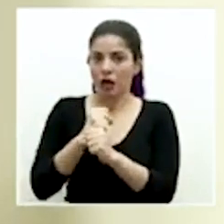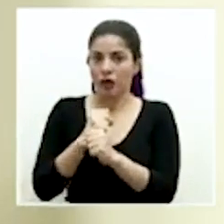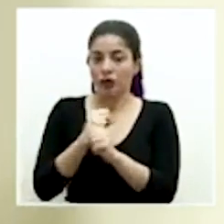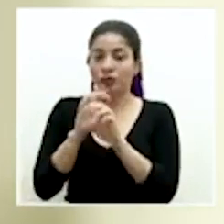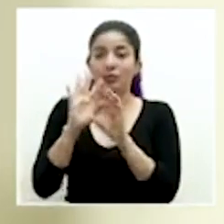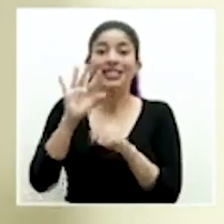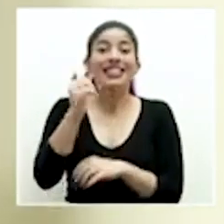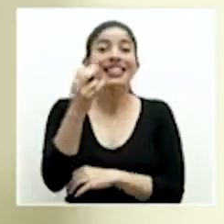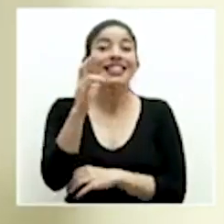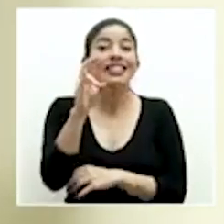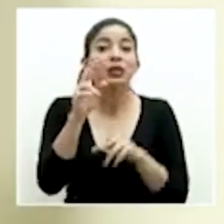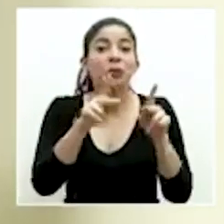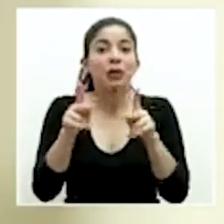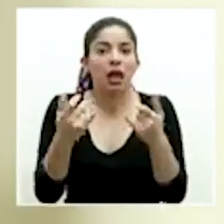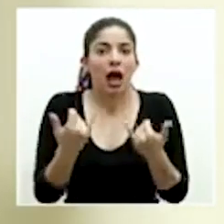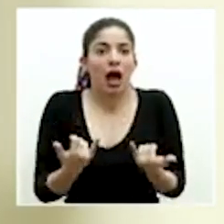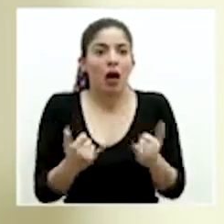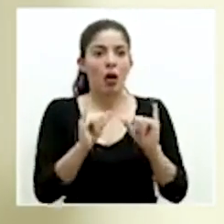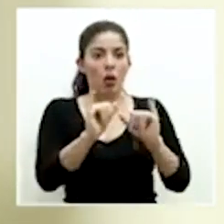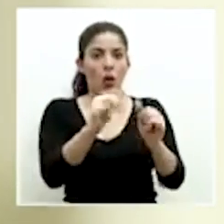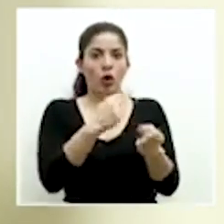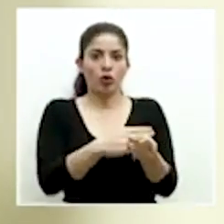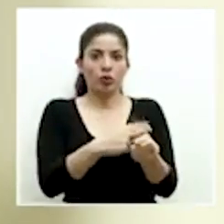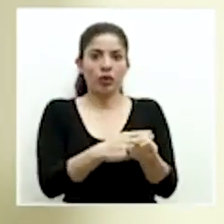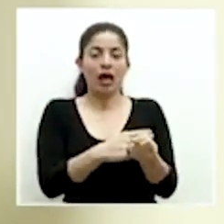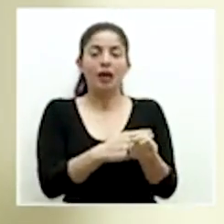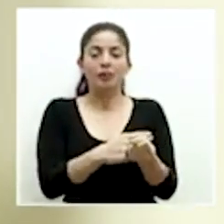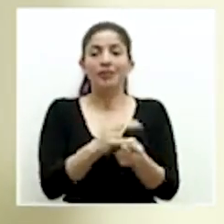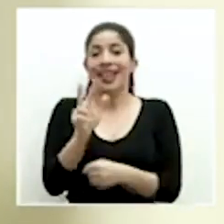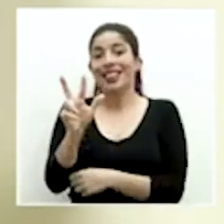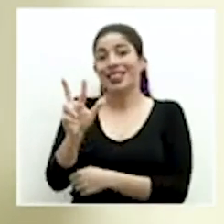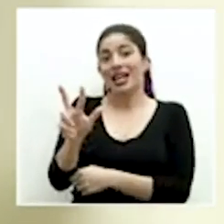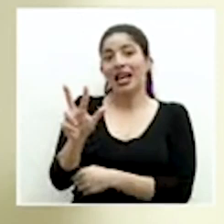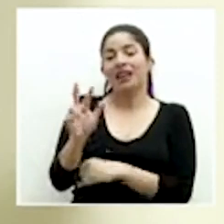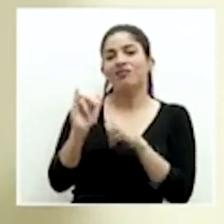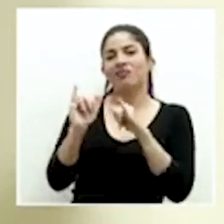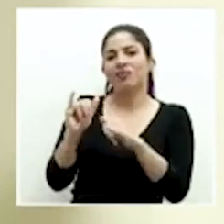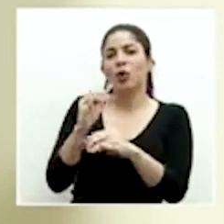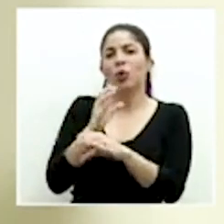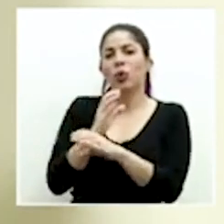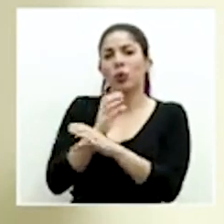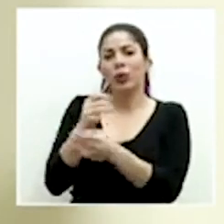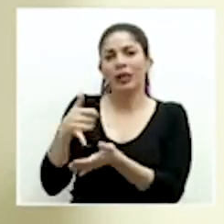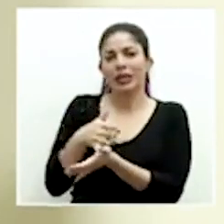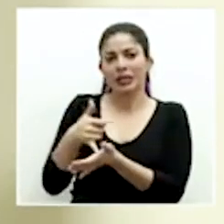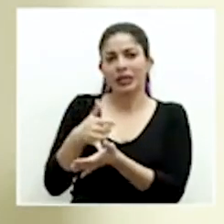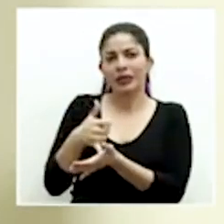personas se encuentran hospitalizadas. Tres de ellas están en cuidados intensivos.